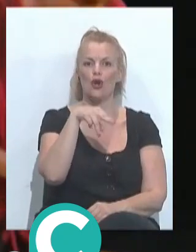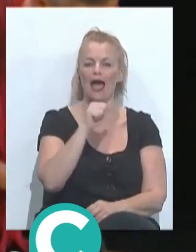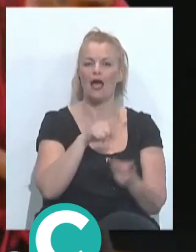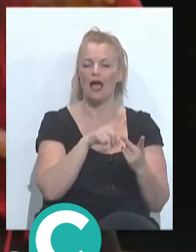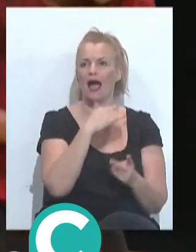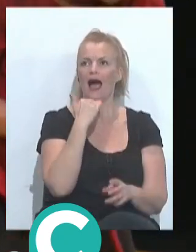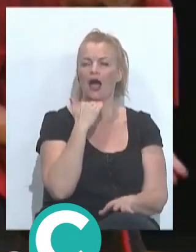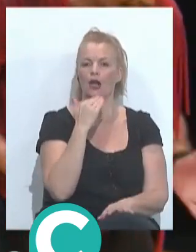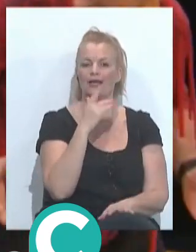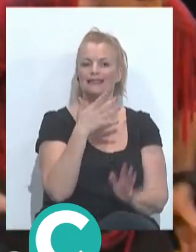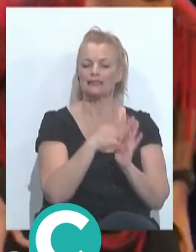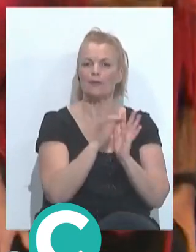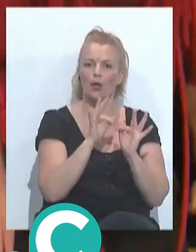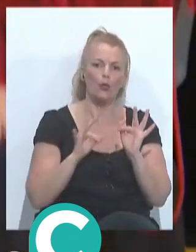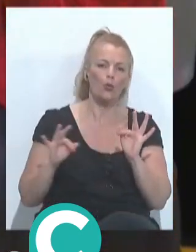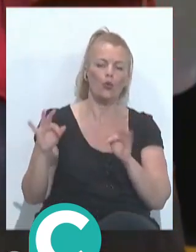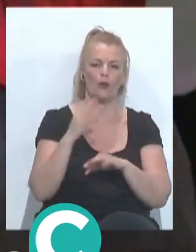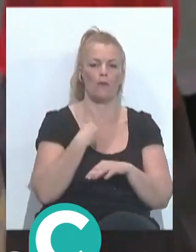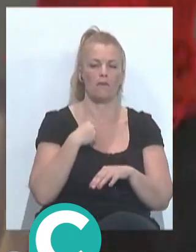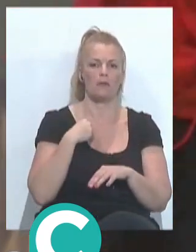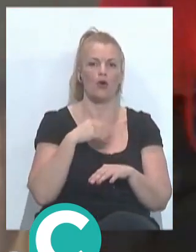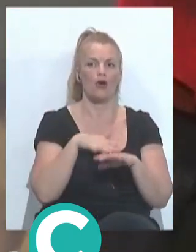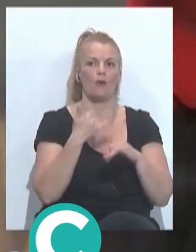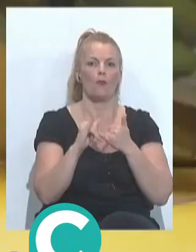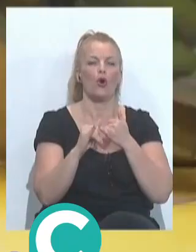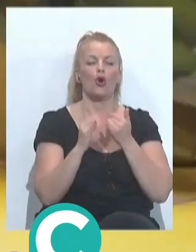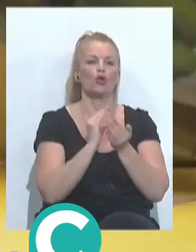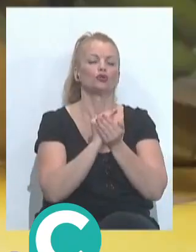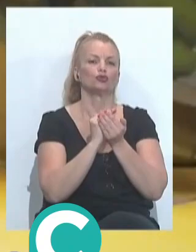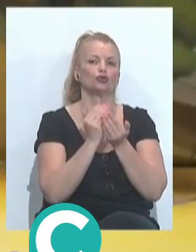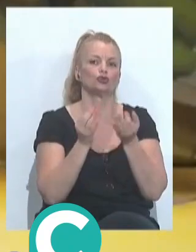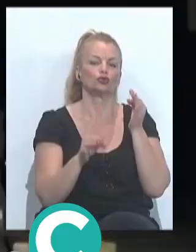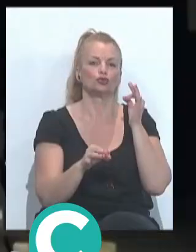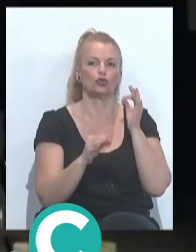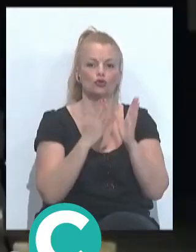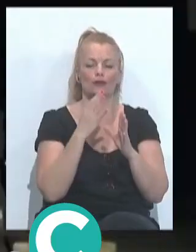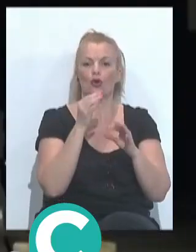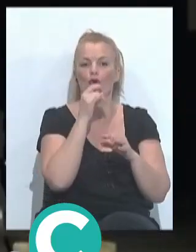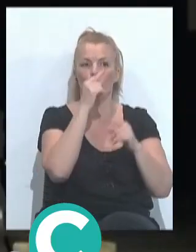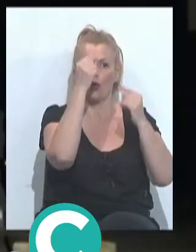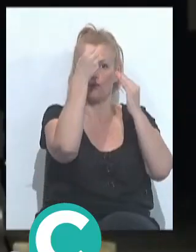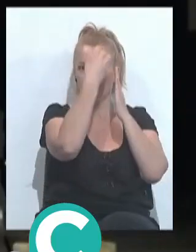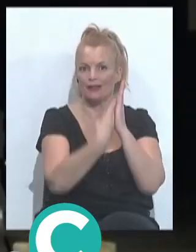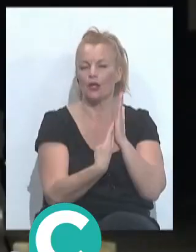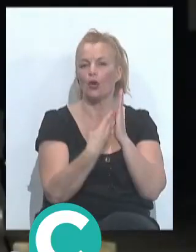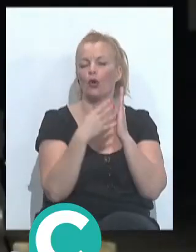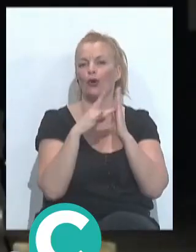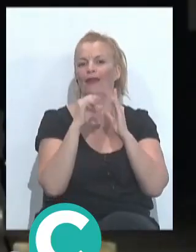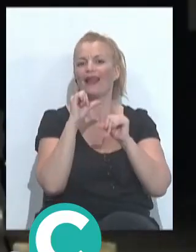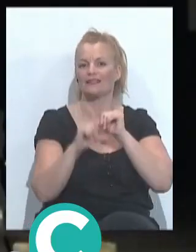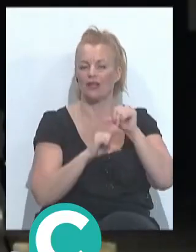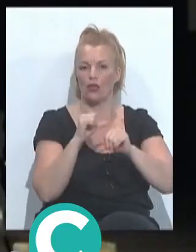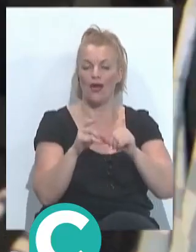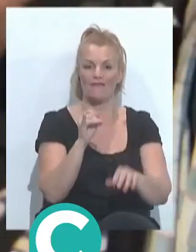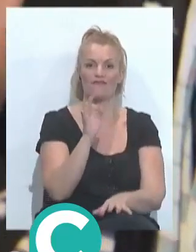por eso digo que es algo que siempre rula, ¿no?, prácticamente entre los mismos, en lo que se sortean un poco, en lo que se sucede en los premios, en los puestos de clasificación, pero